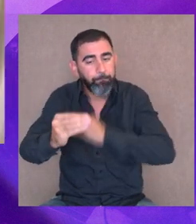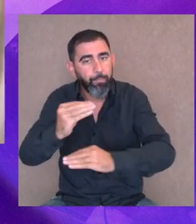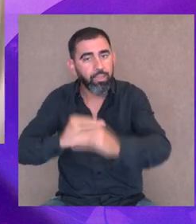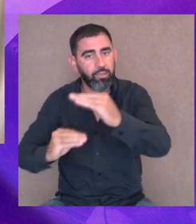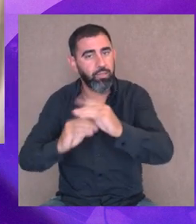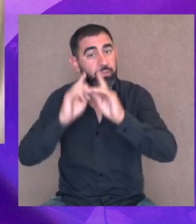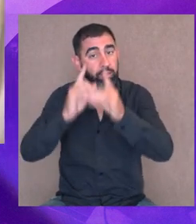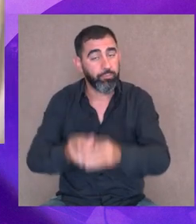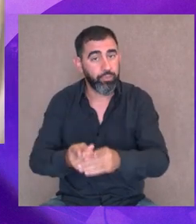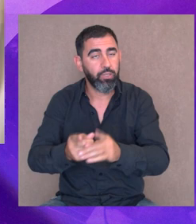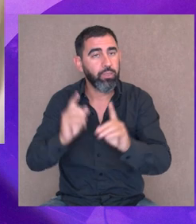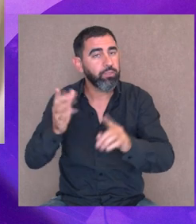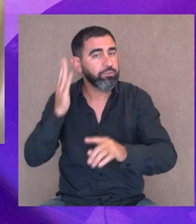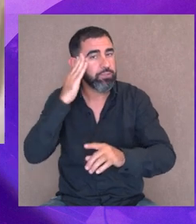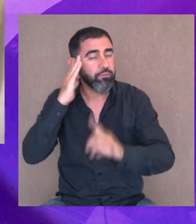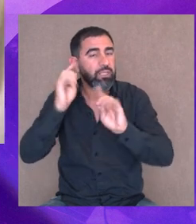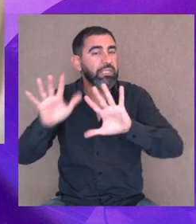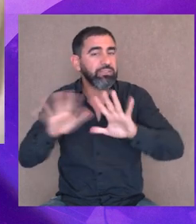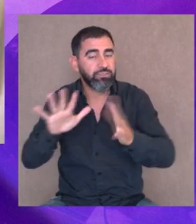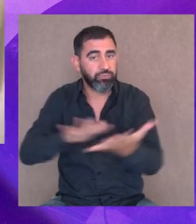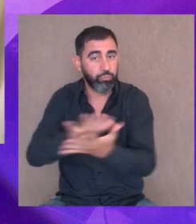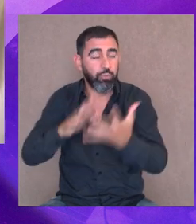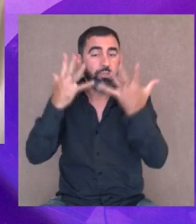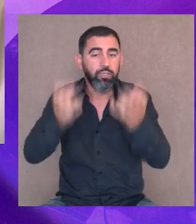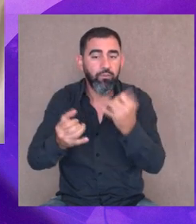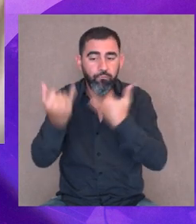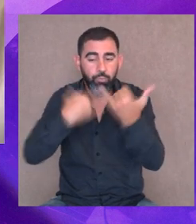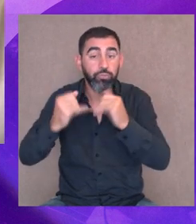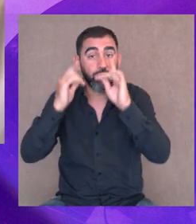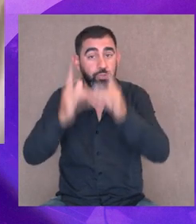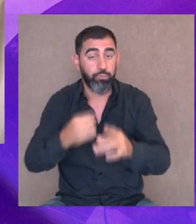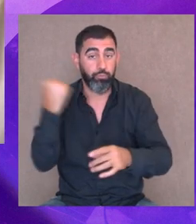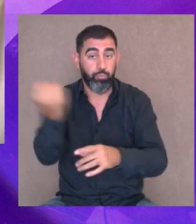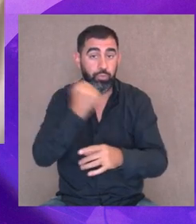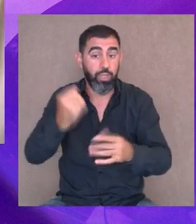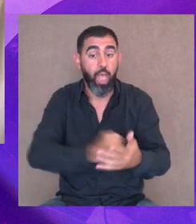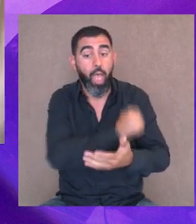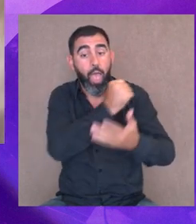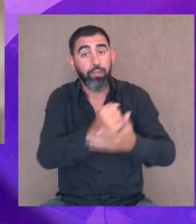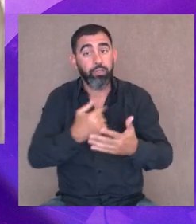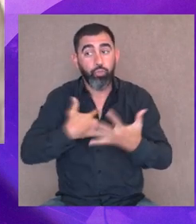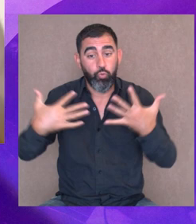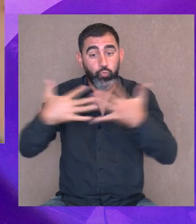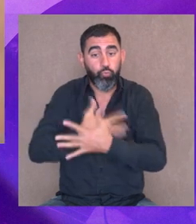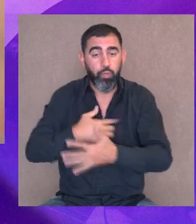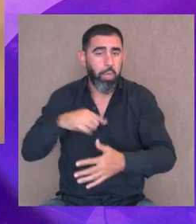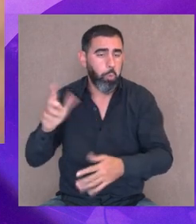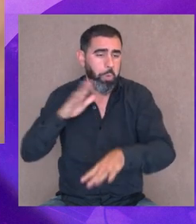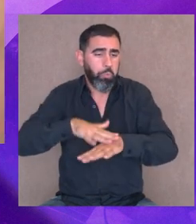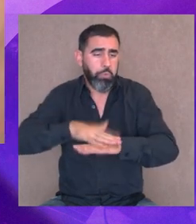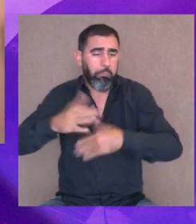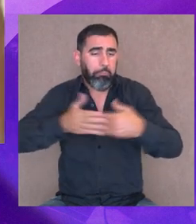empatizar, el ser consciente de qué pasa, y el querer estar informado también, hasta que no me pasa, yo no me hago